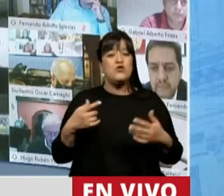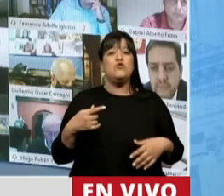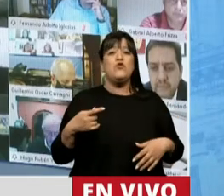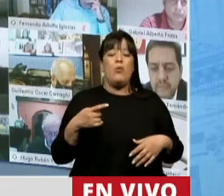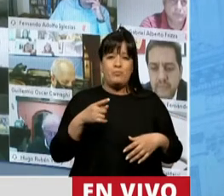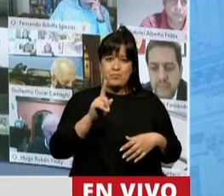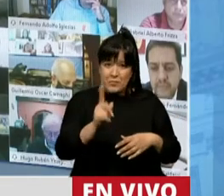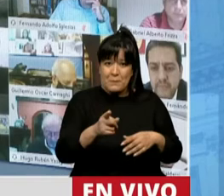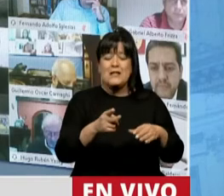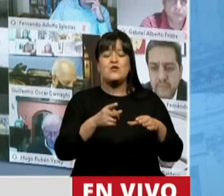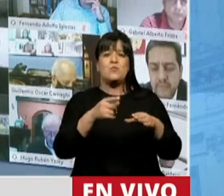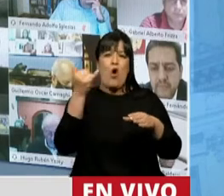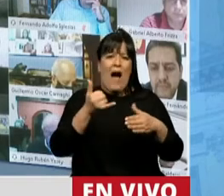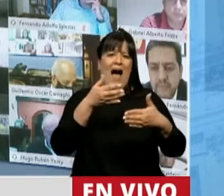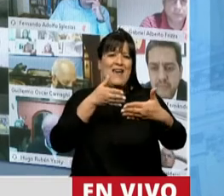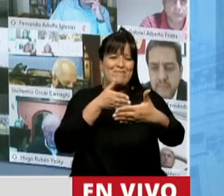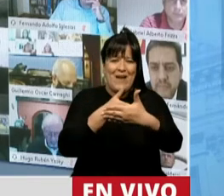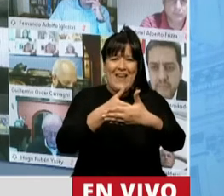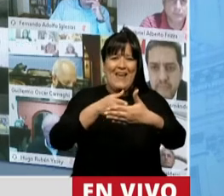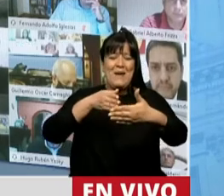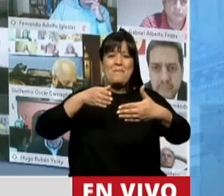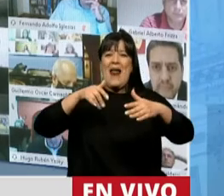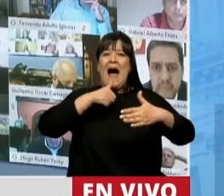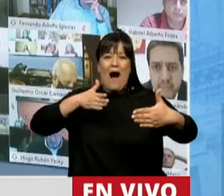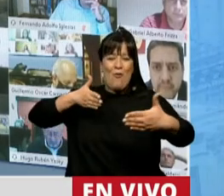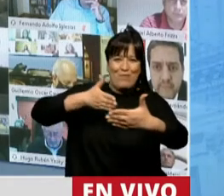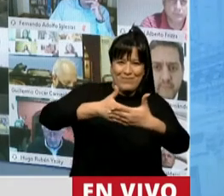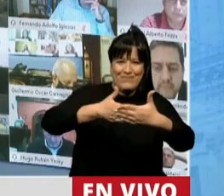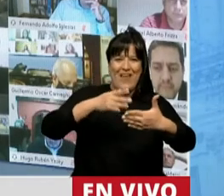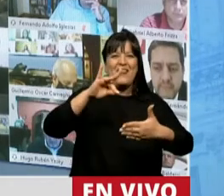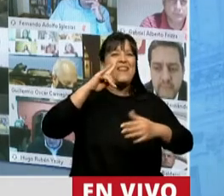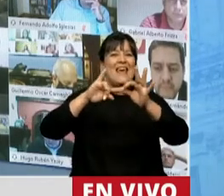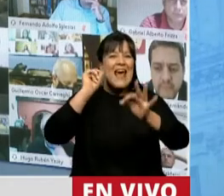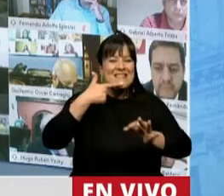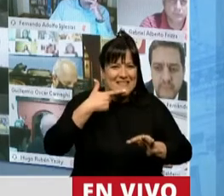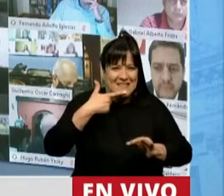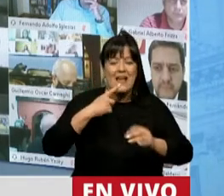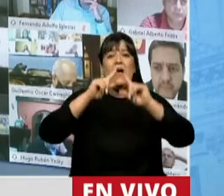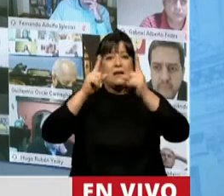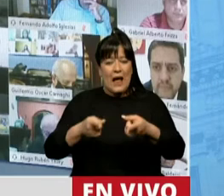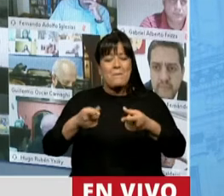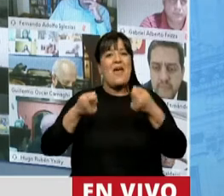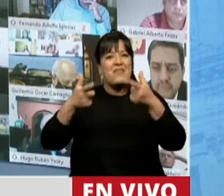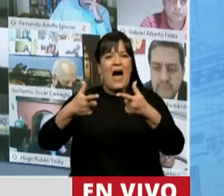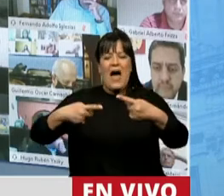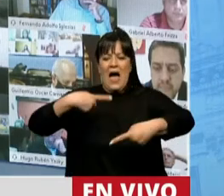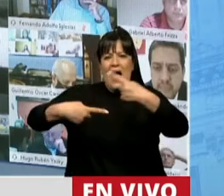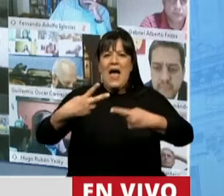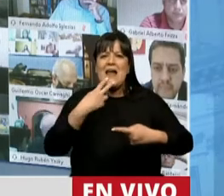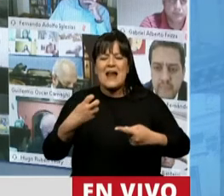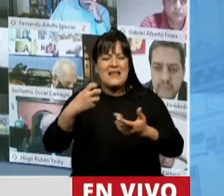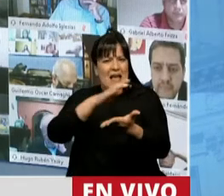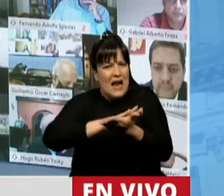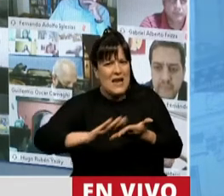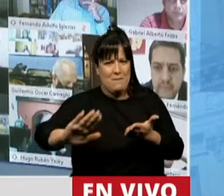diques, lo que hacemos es, a partir de la generación de esos diques, es generar energías limpias. Y fíjese,